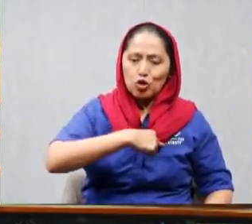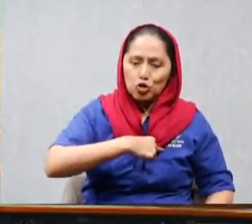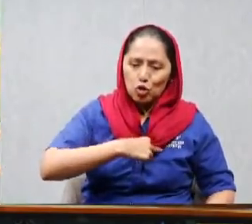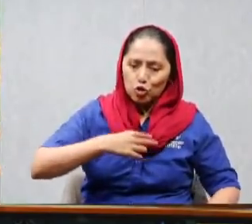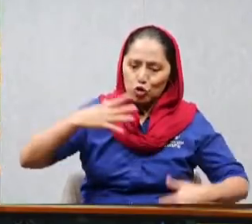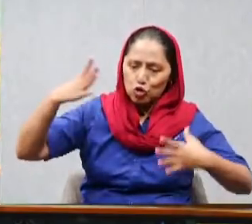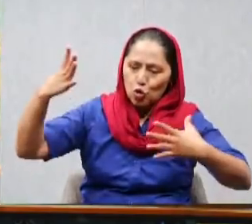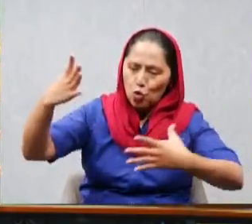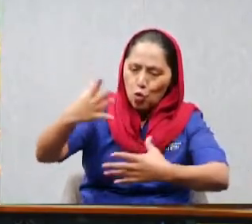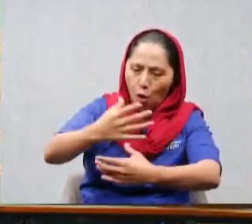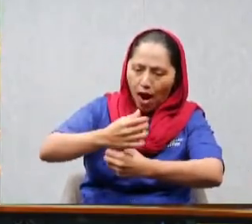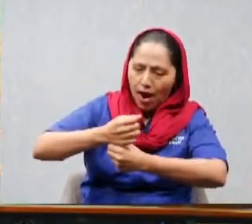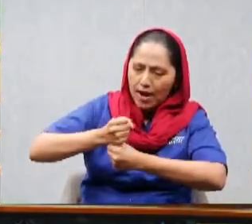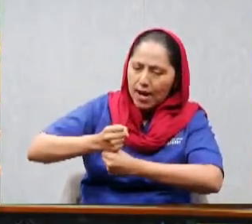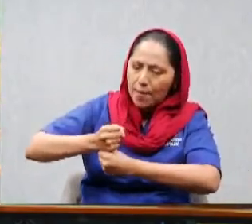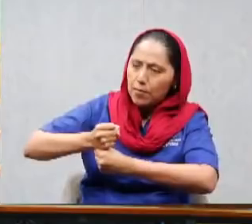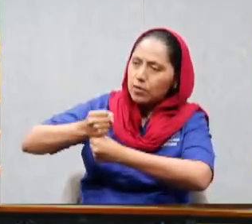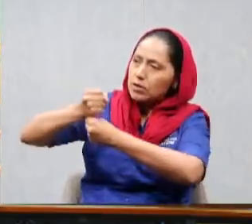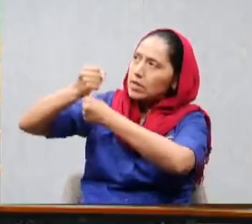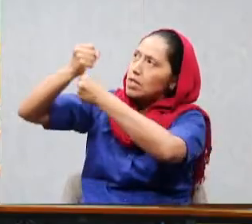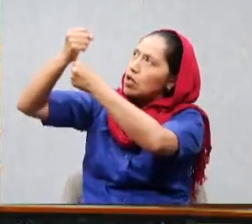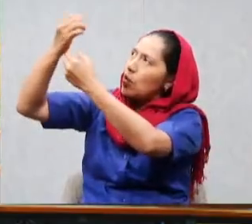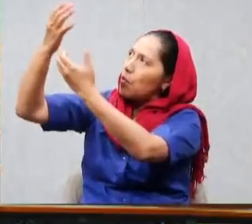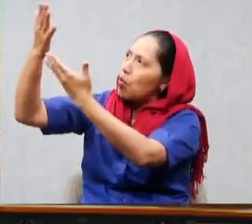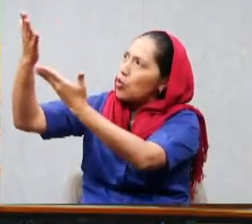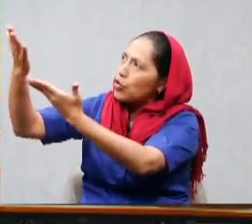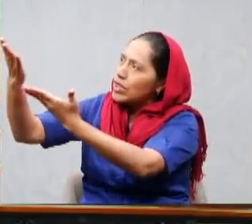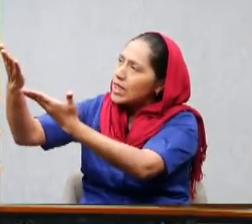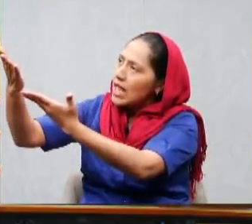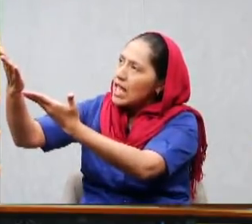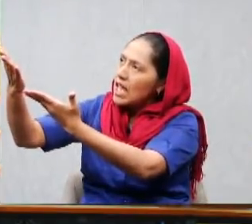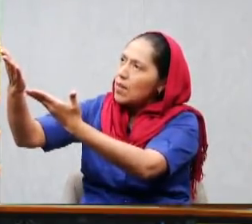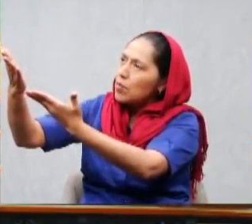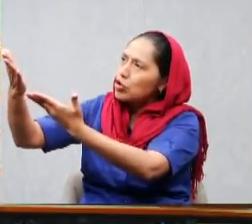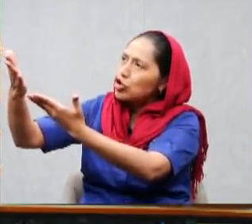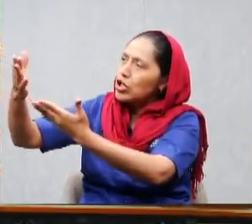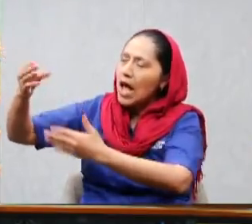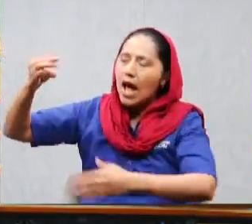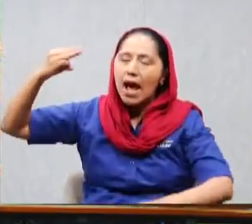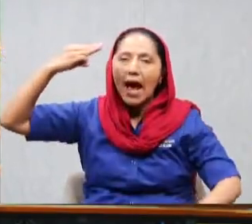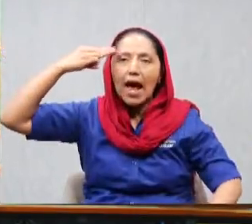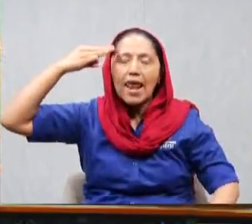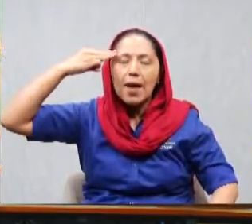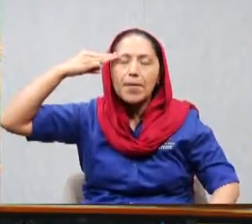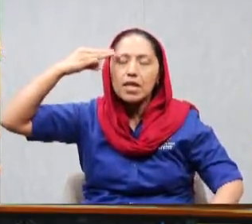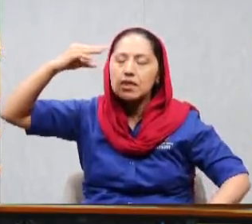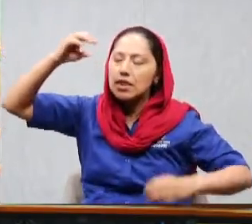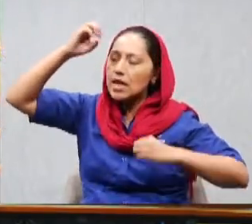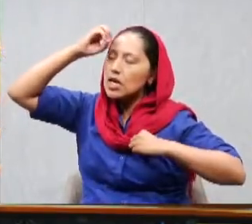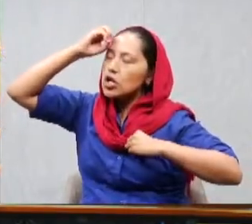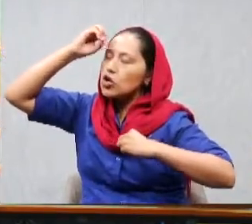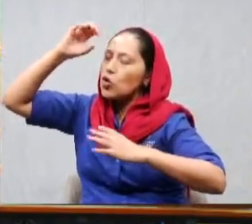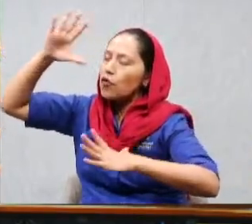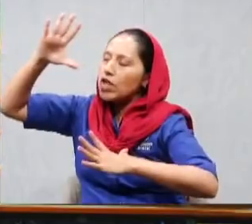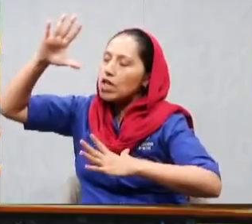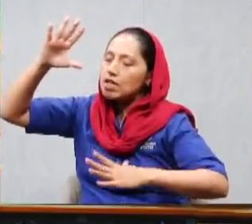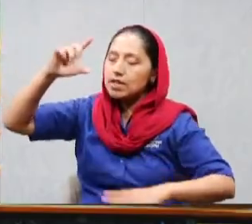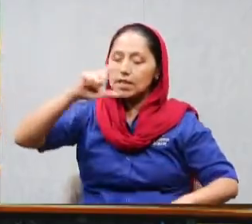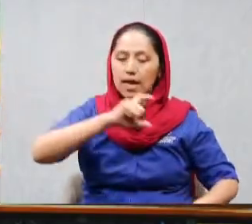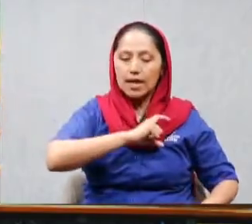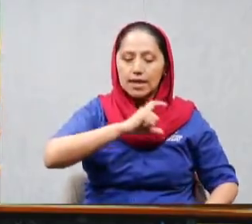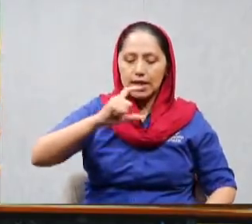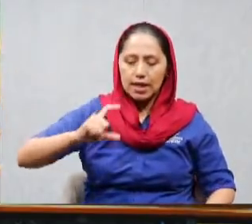cautivo a la mente y a la obediencia de Cristo y lo desechamos eso lo haremos a diario Señor